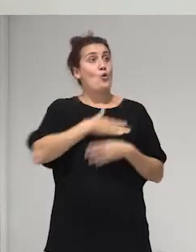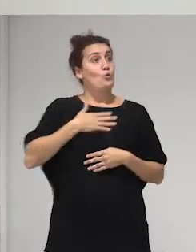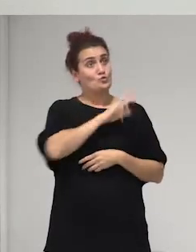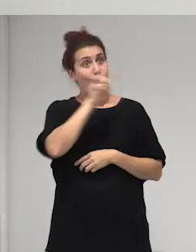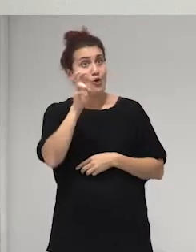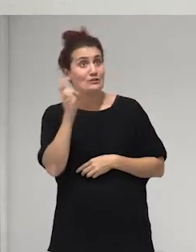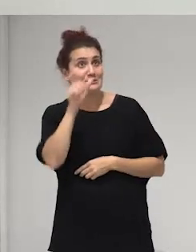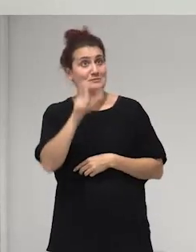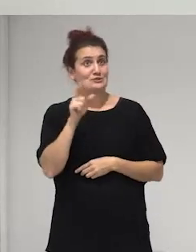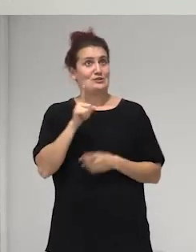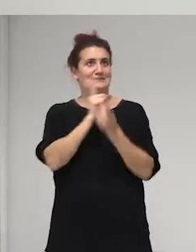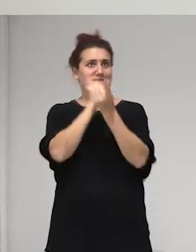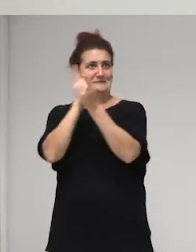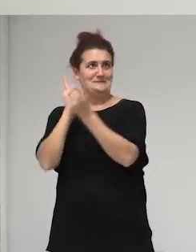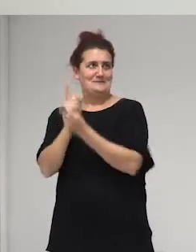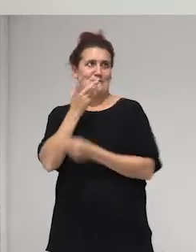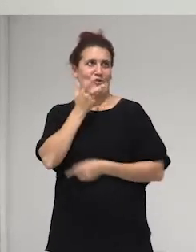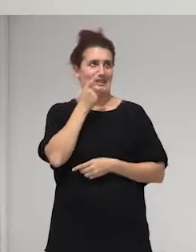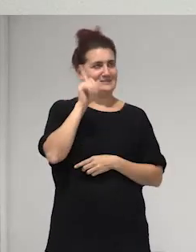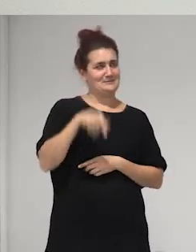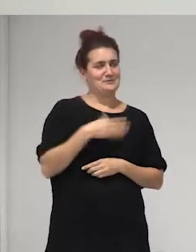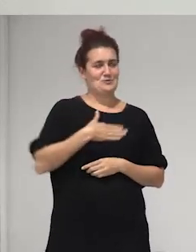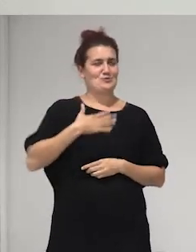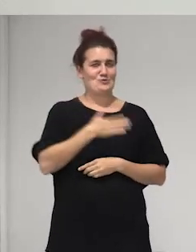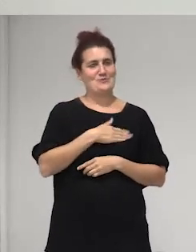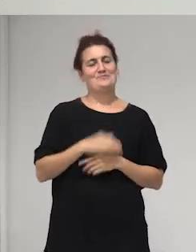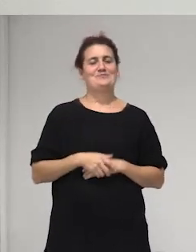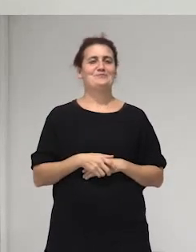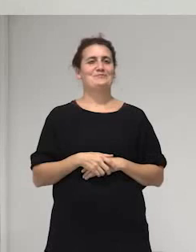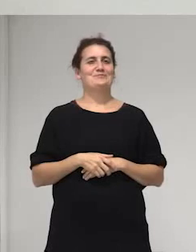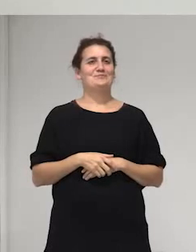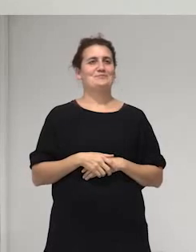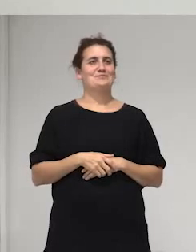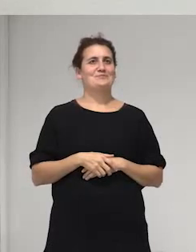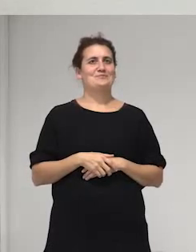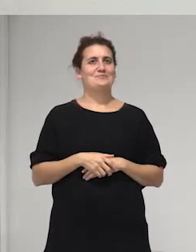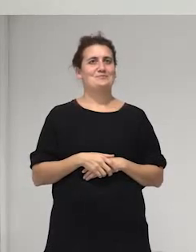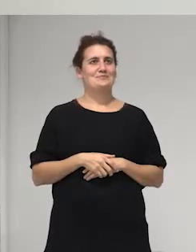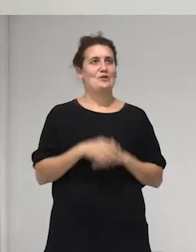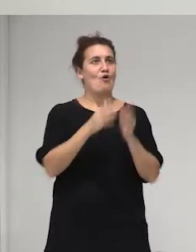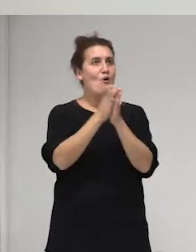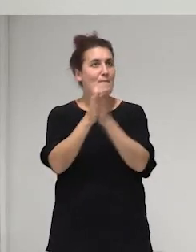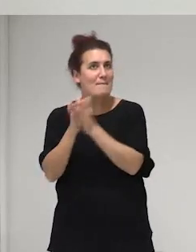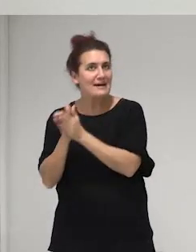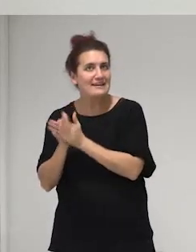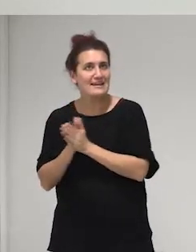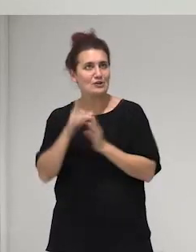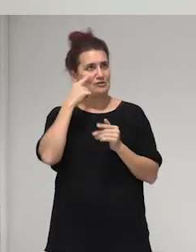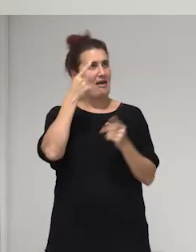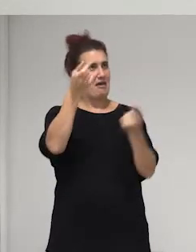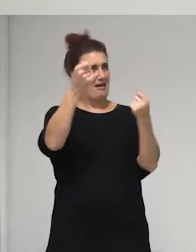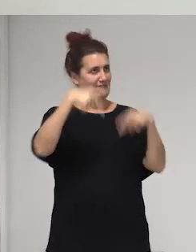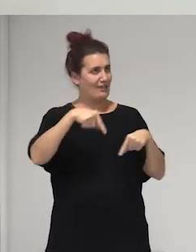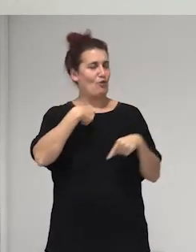por primera vez a otras personas y a otros compañeros que están acá